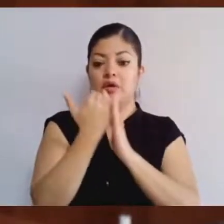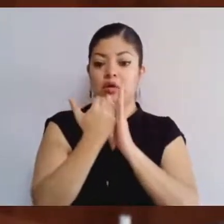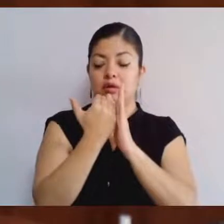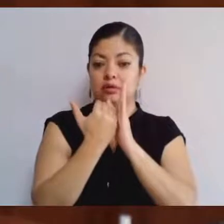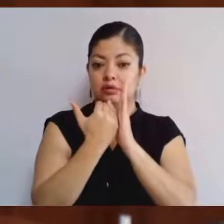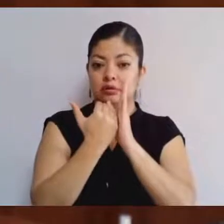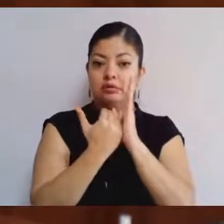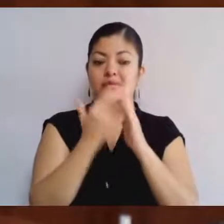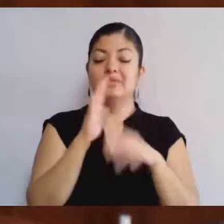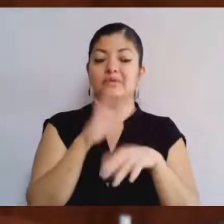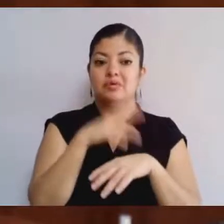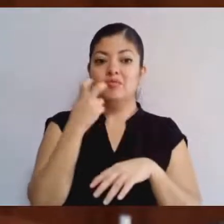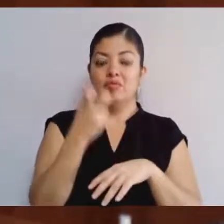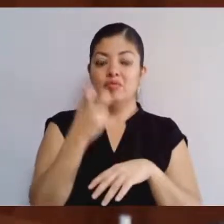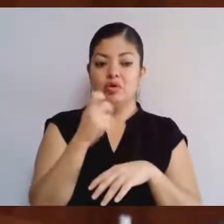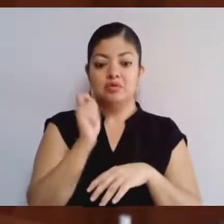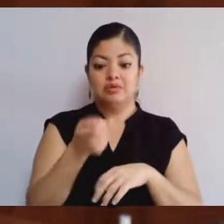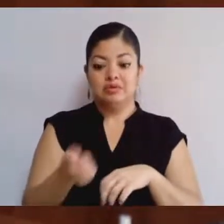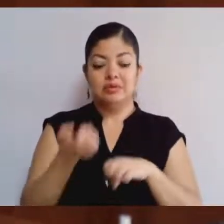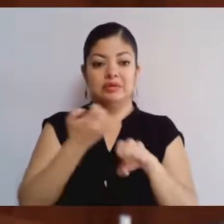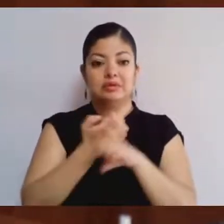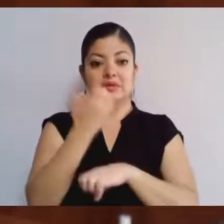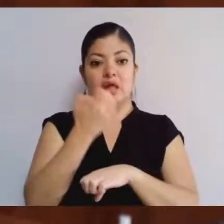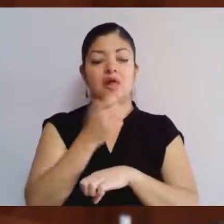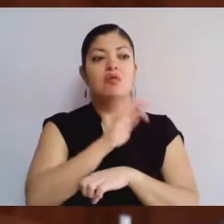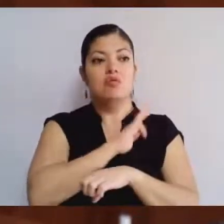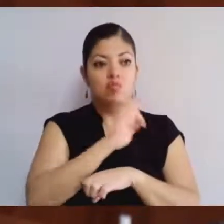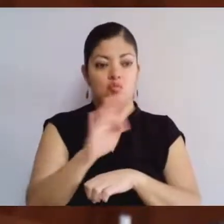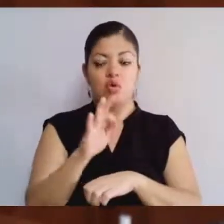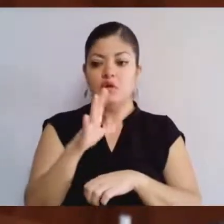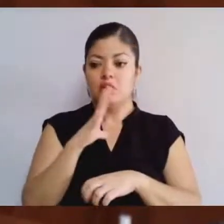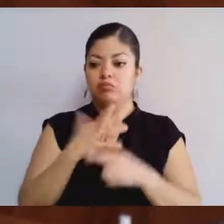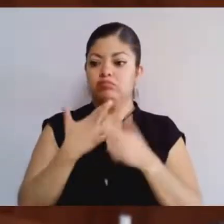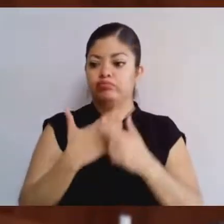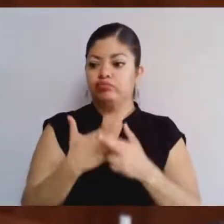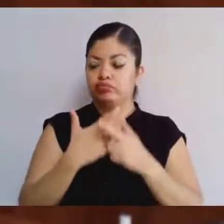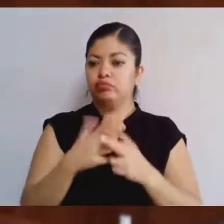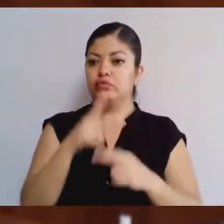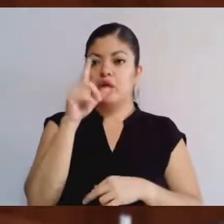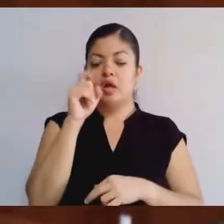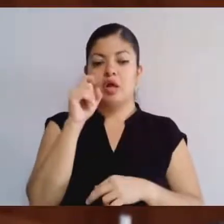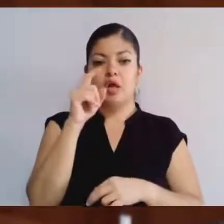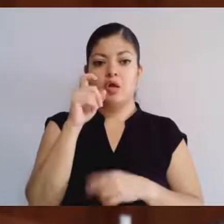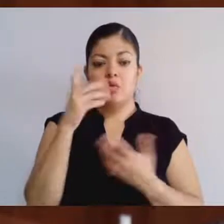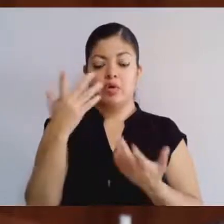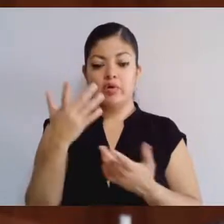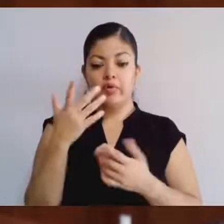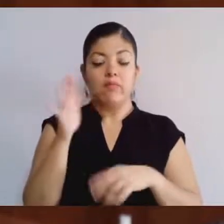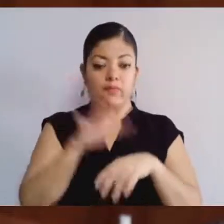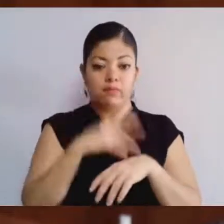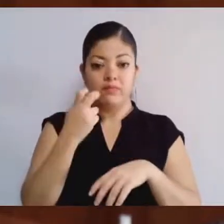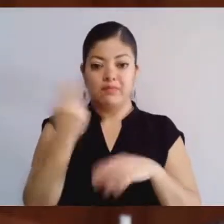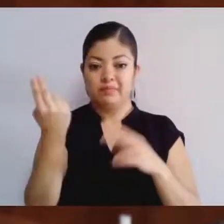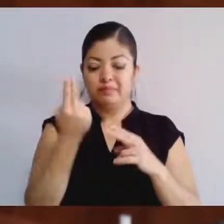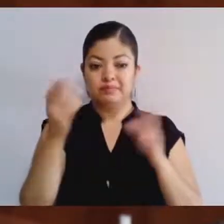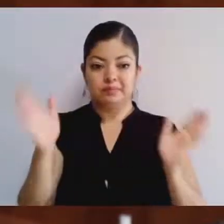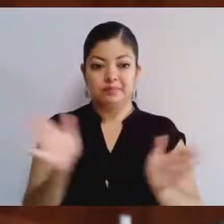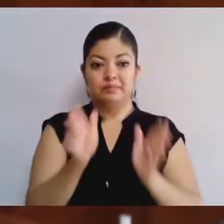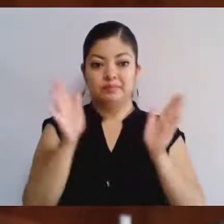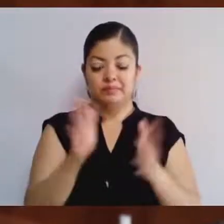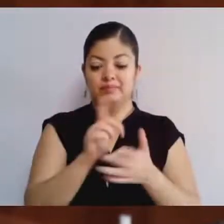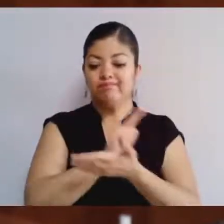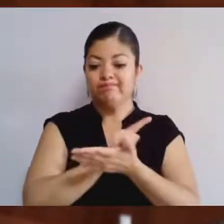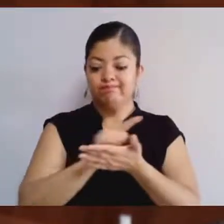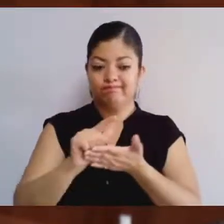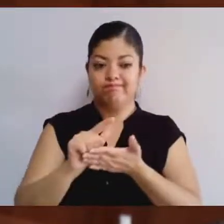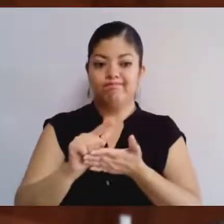le considera con una entidad con gran potencial hídrico. Así resulta necesario estimular la